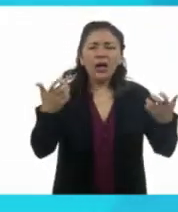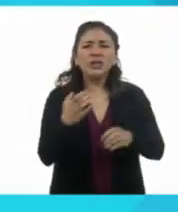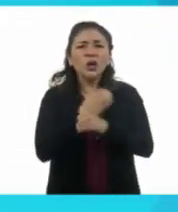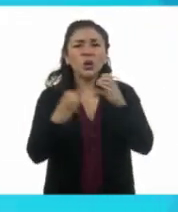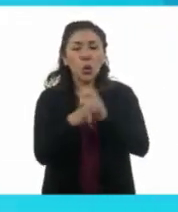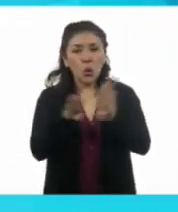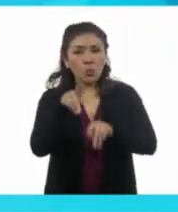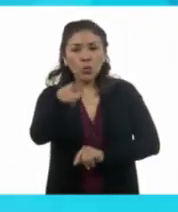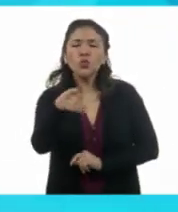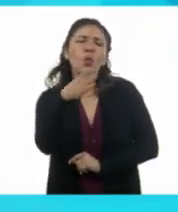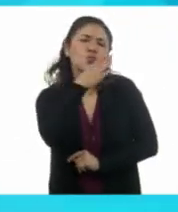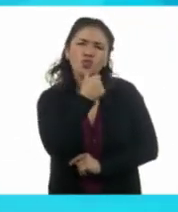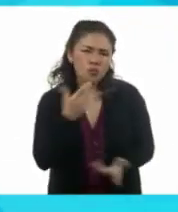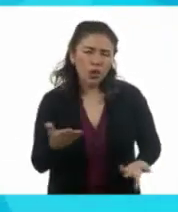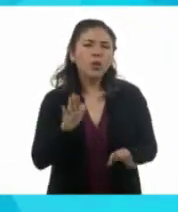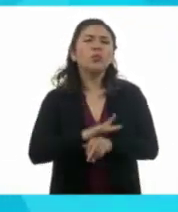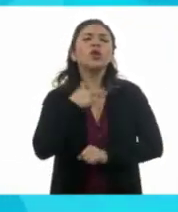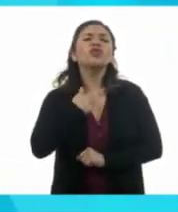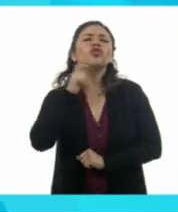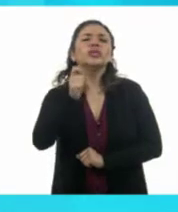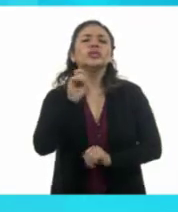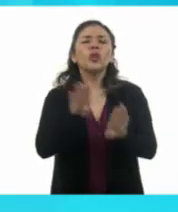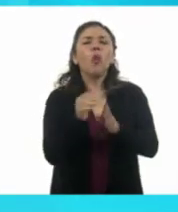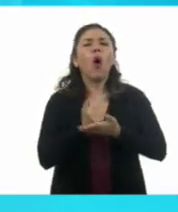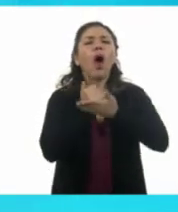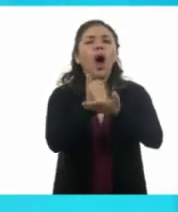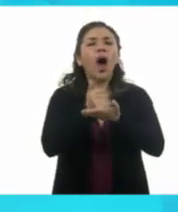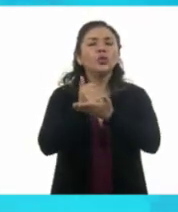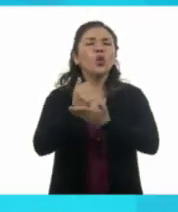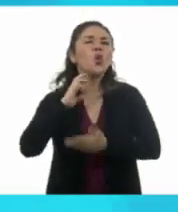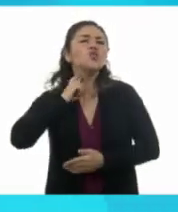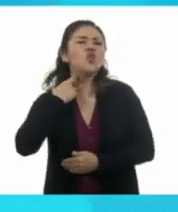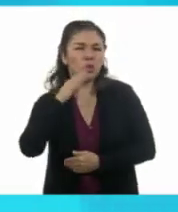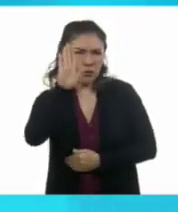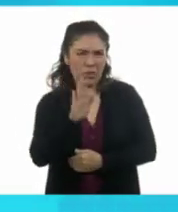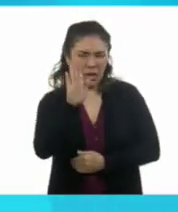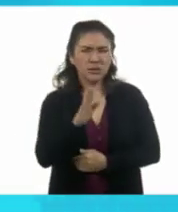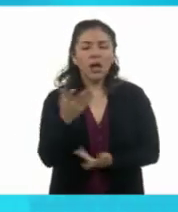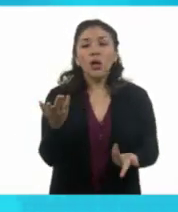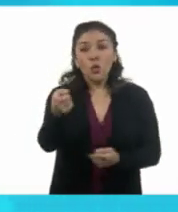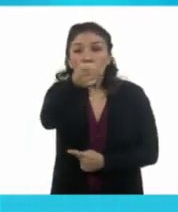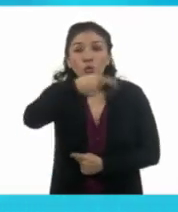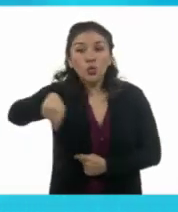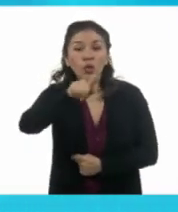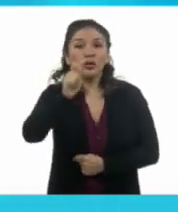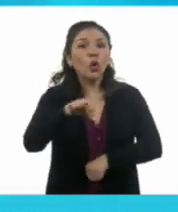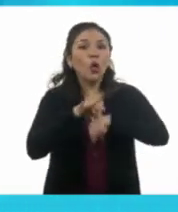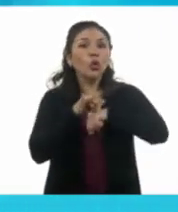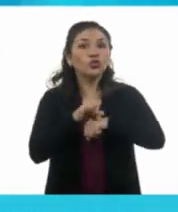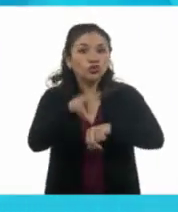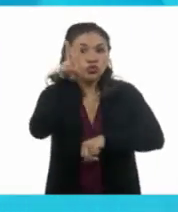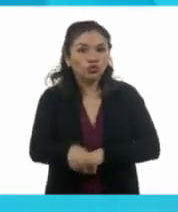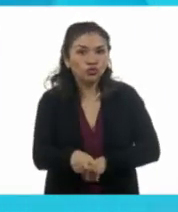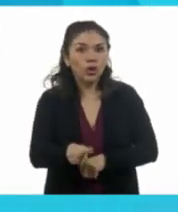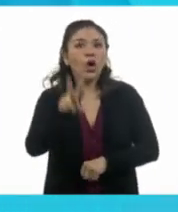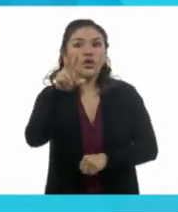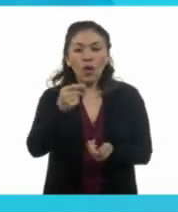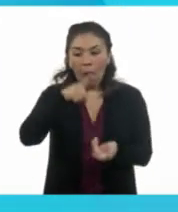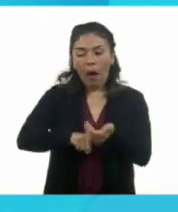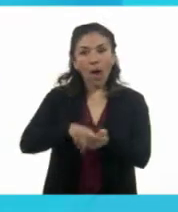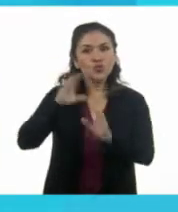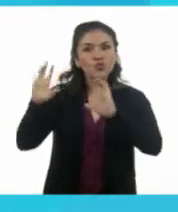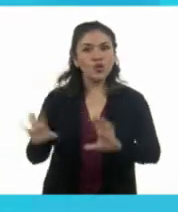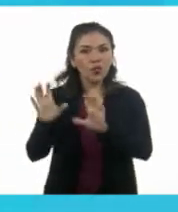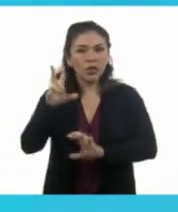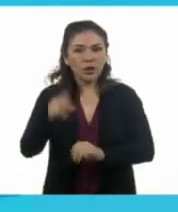que ustedes sí pueden. Porque soy un asistente virtual. Y ustedes son, pues, reales. No virtuales. ¿Eh?